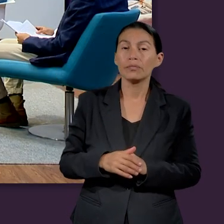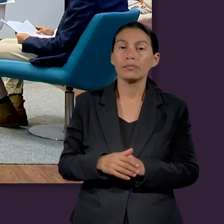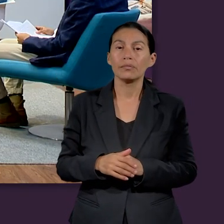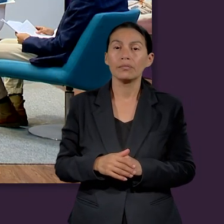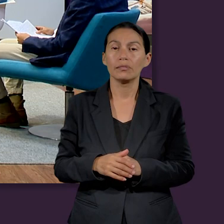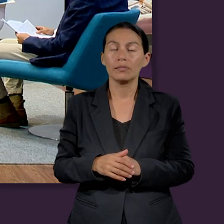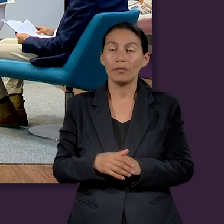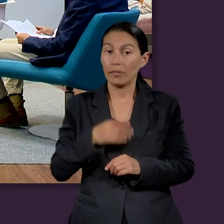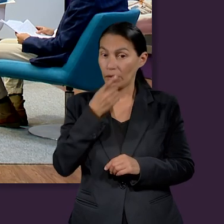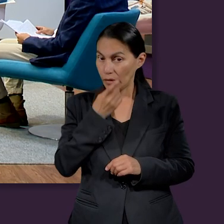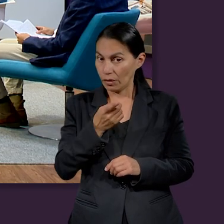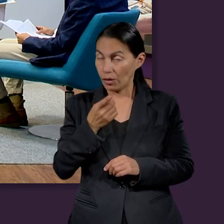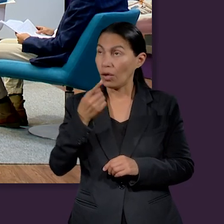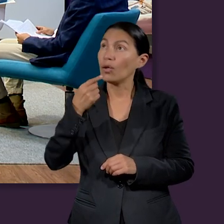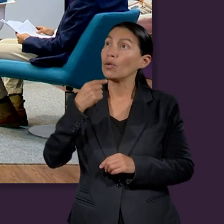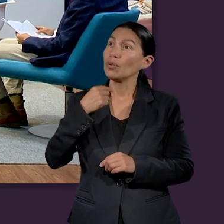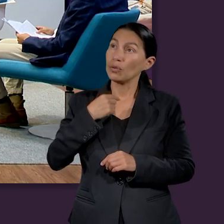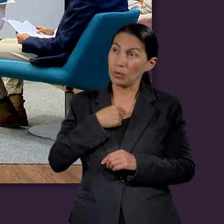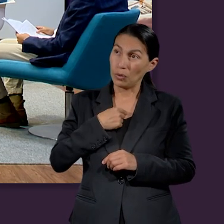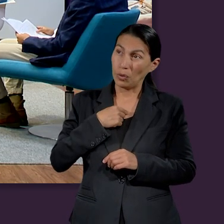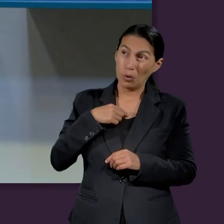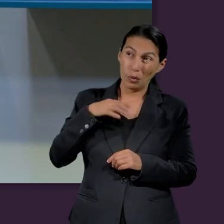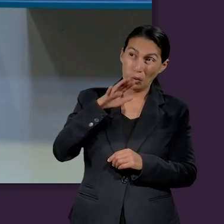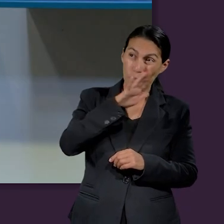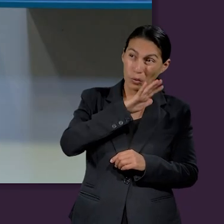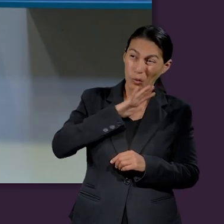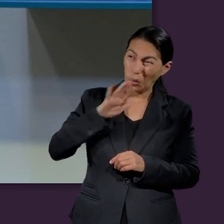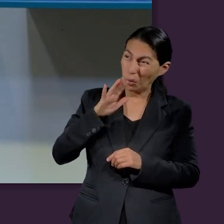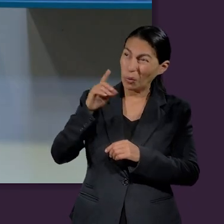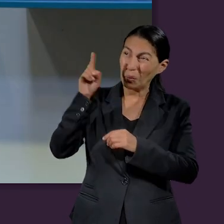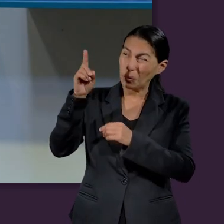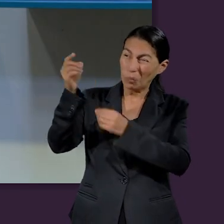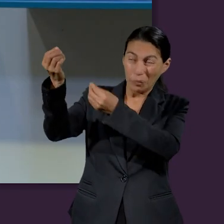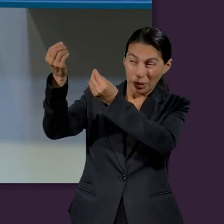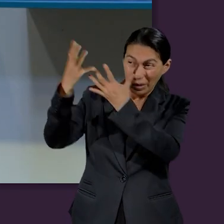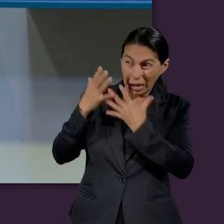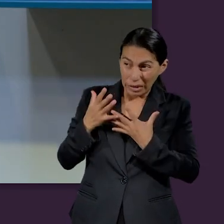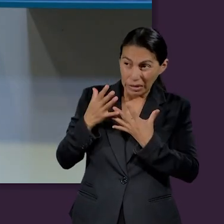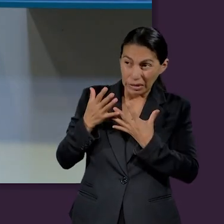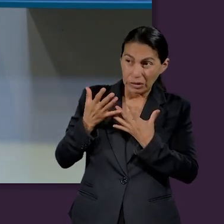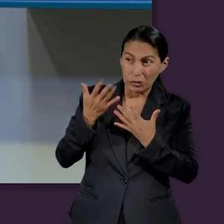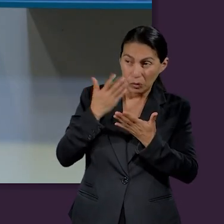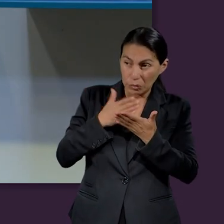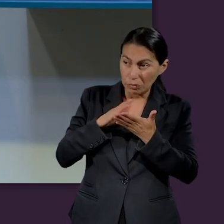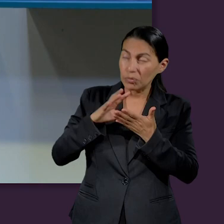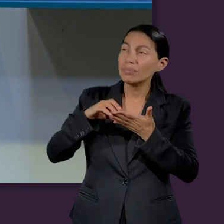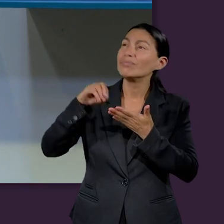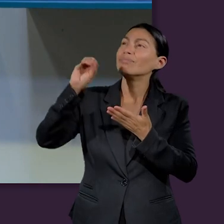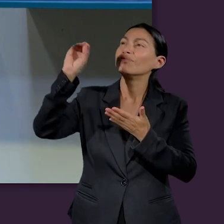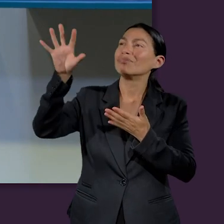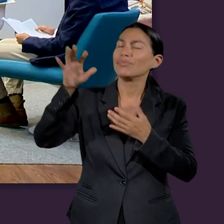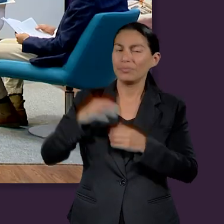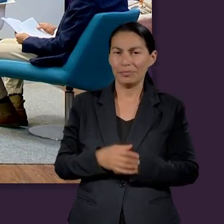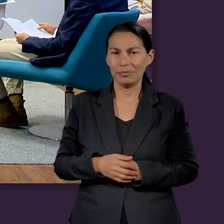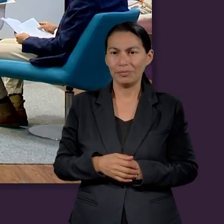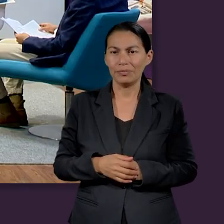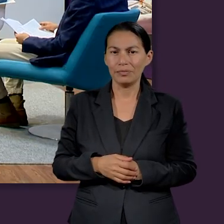financiero, ¿verdad? O sea, dice, te voy a entregar todo lo que tú me des. Ahora,